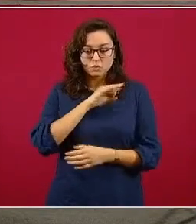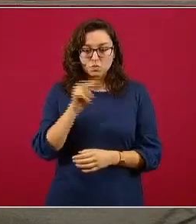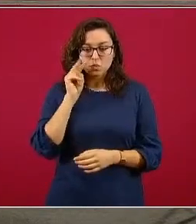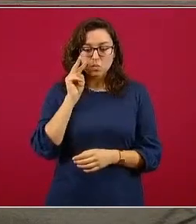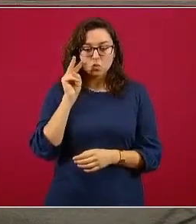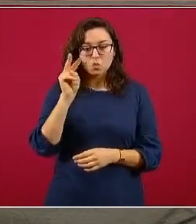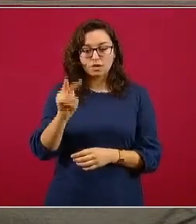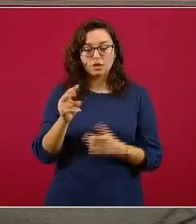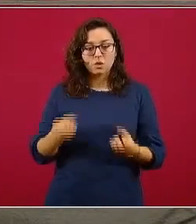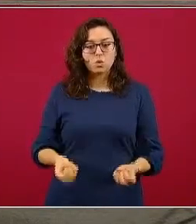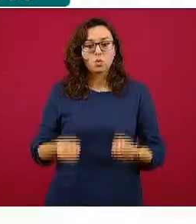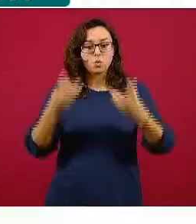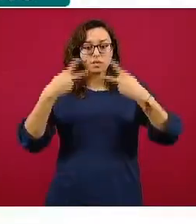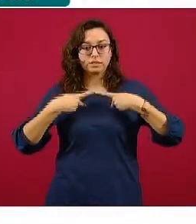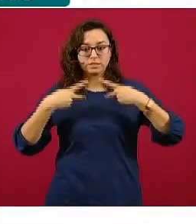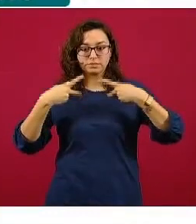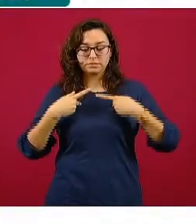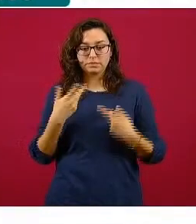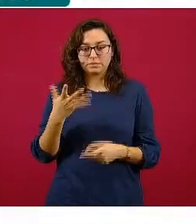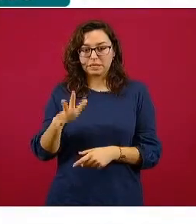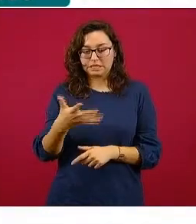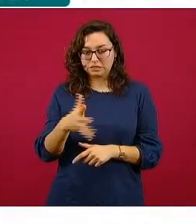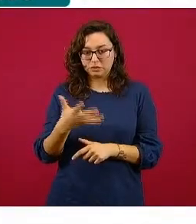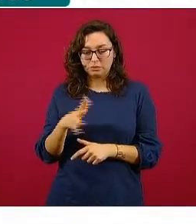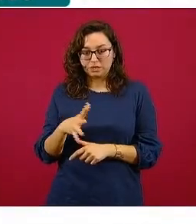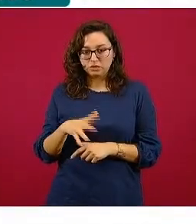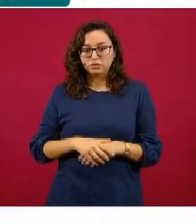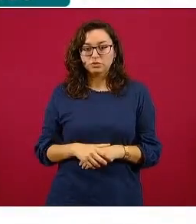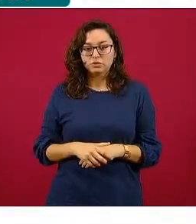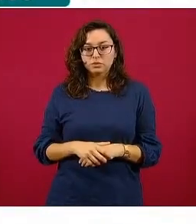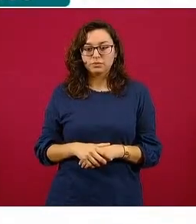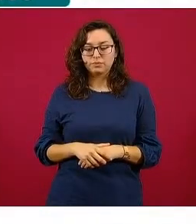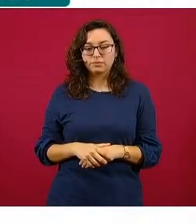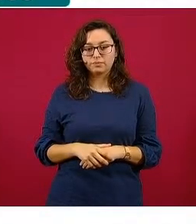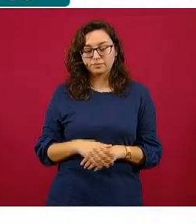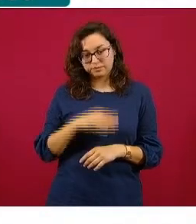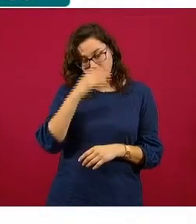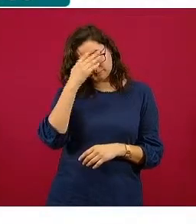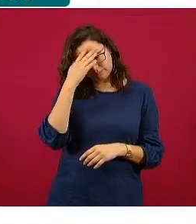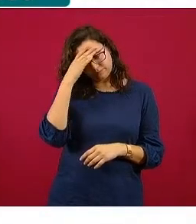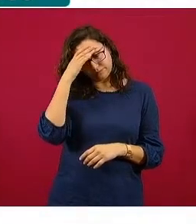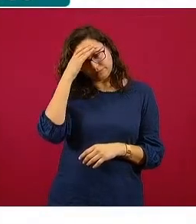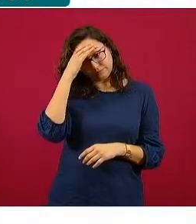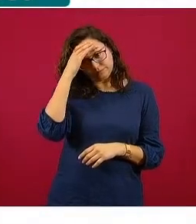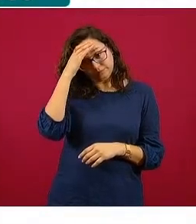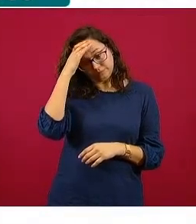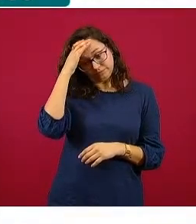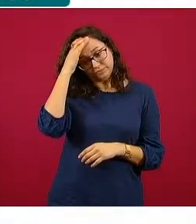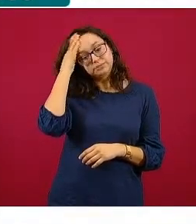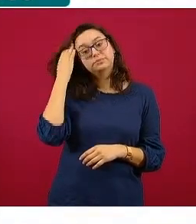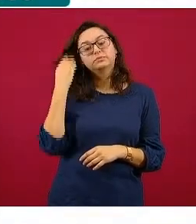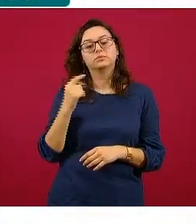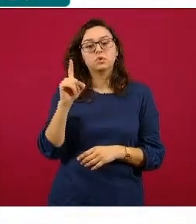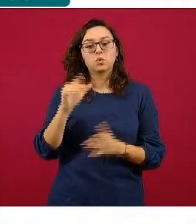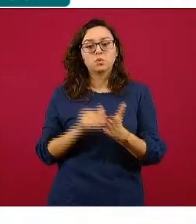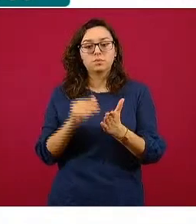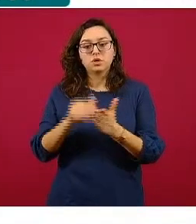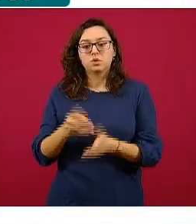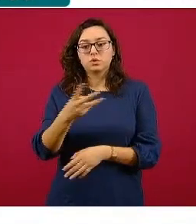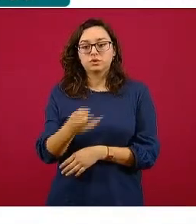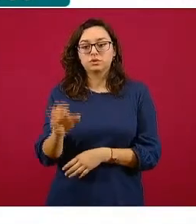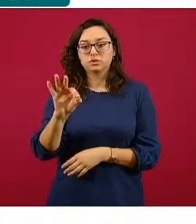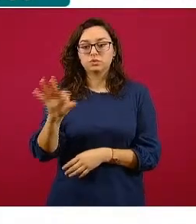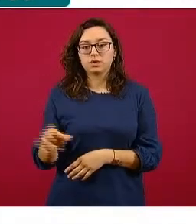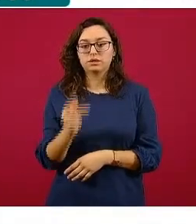los casos estimados de la enfermedad que son más que los solamente confirmados 1 millón 442